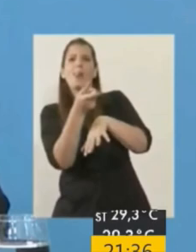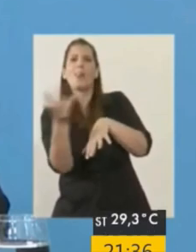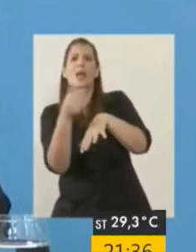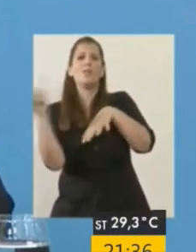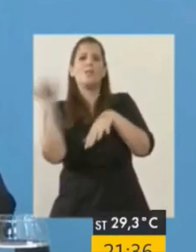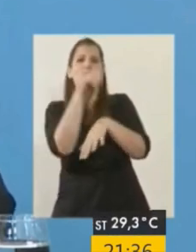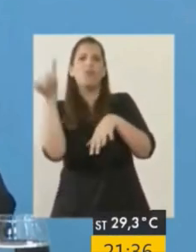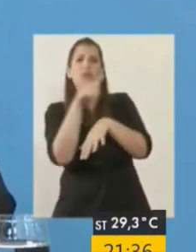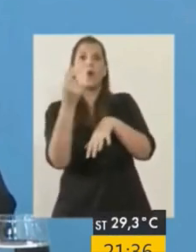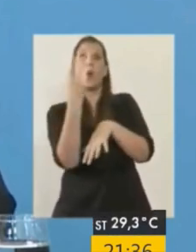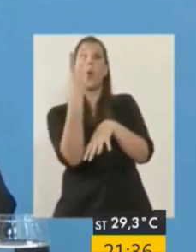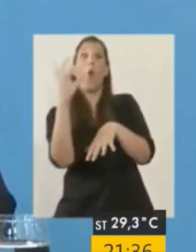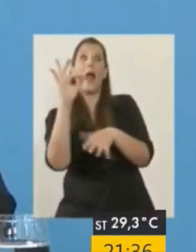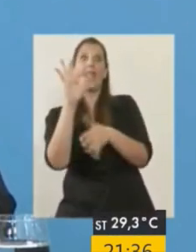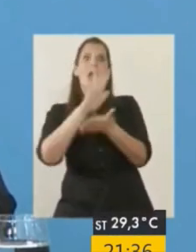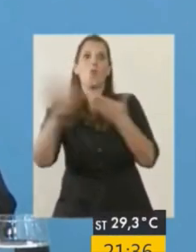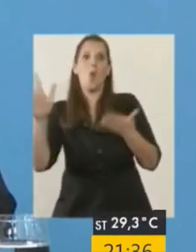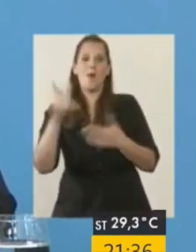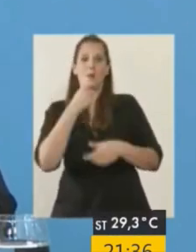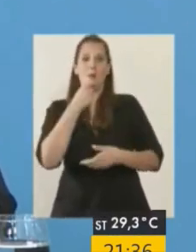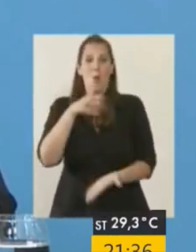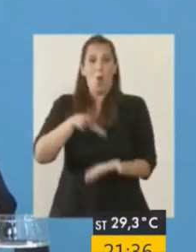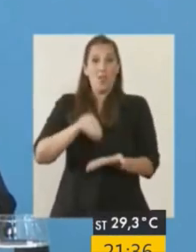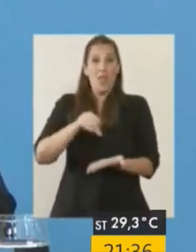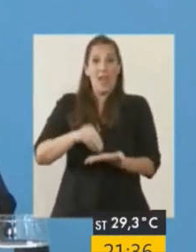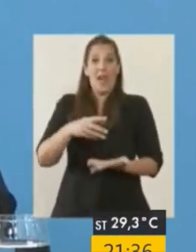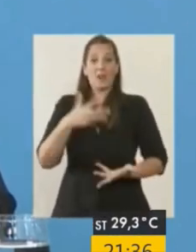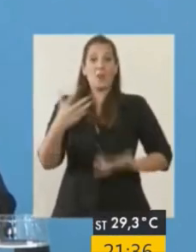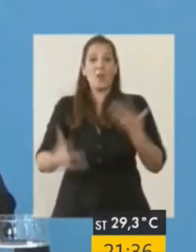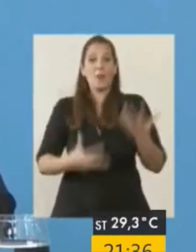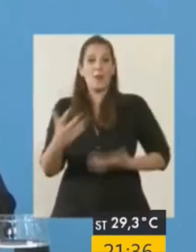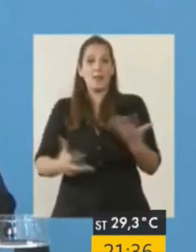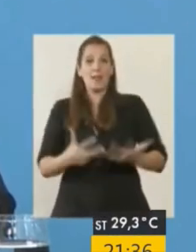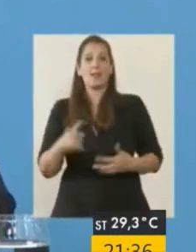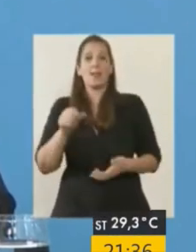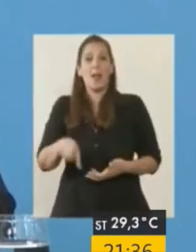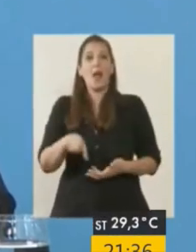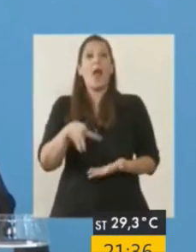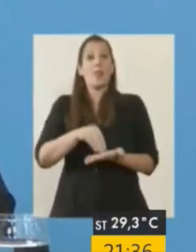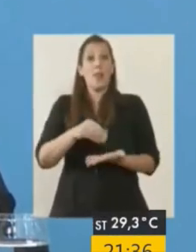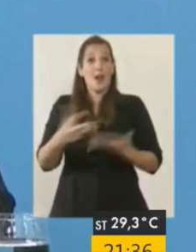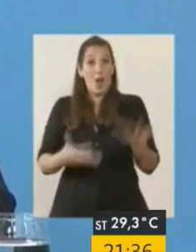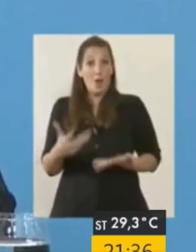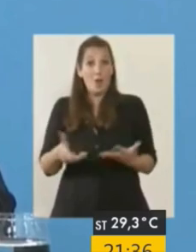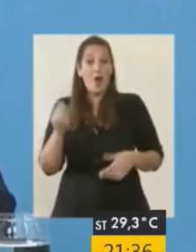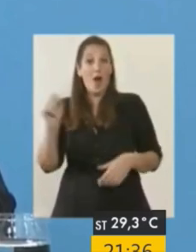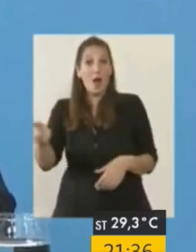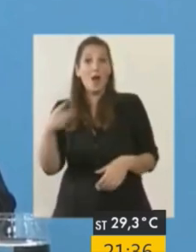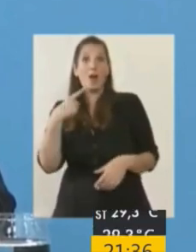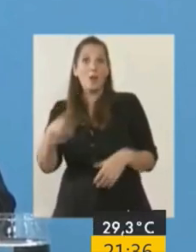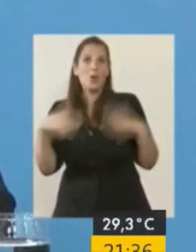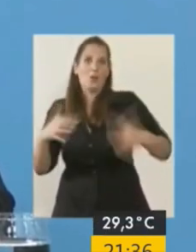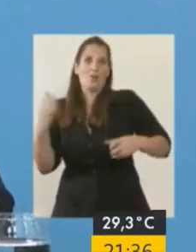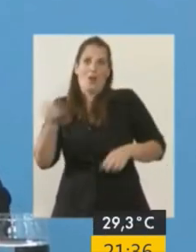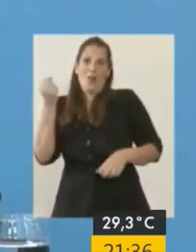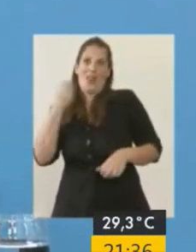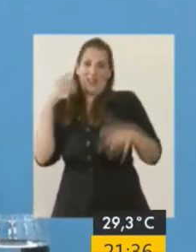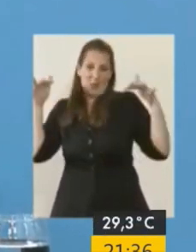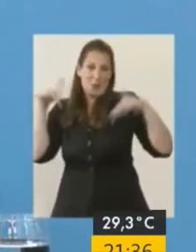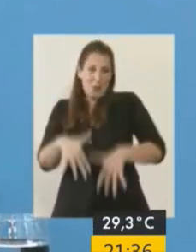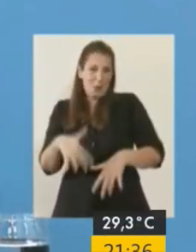Empiezo por Tierra del Fuego. En Tierra del Fuego, lo que es un destino muy importante,